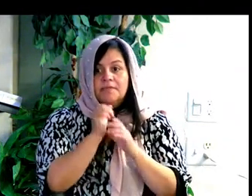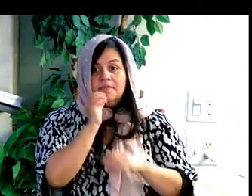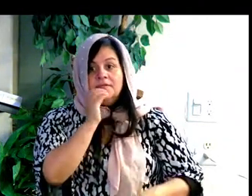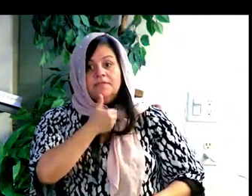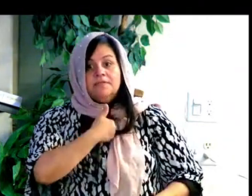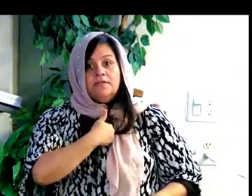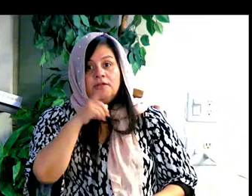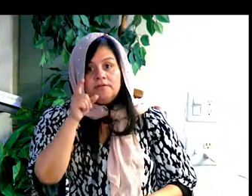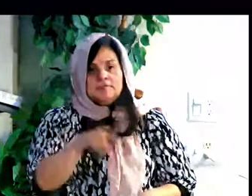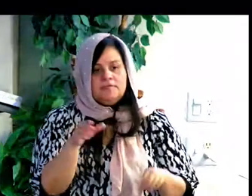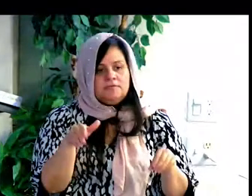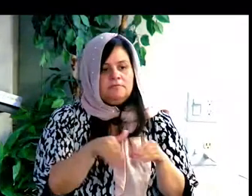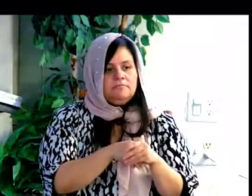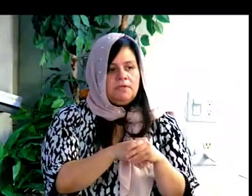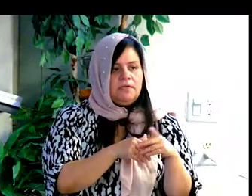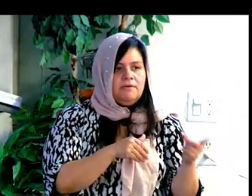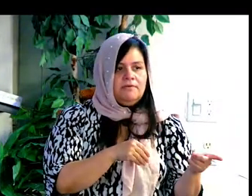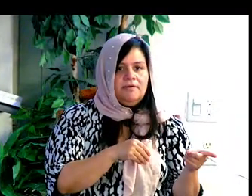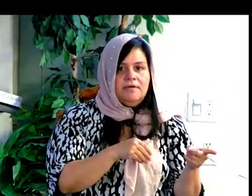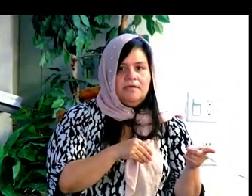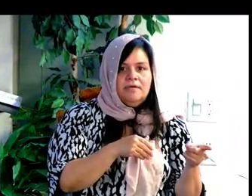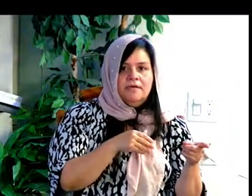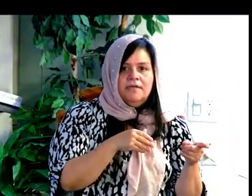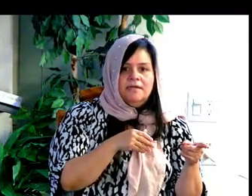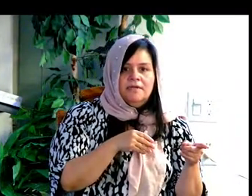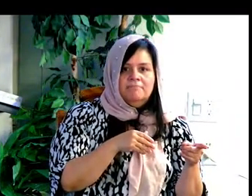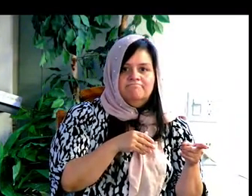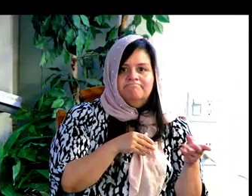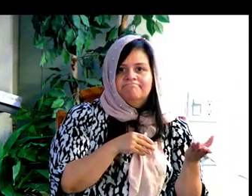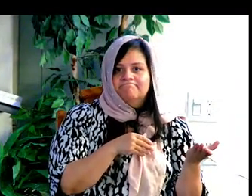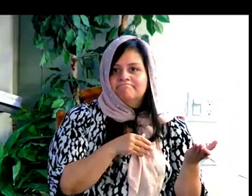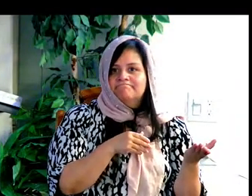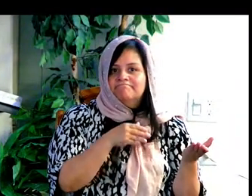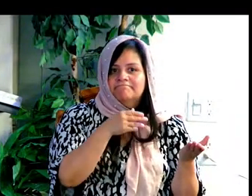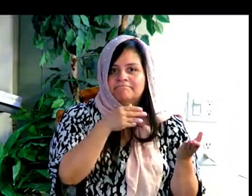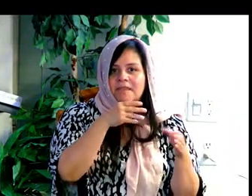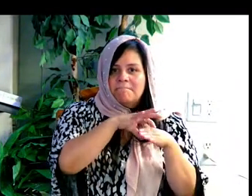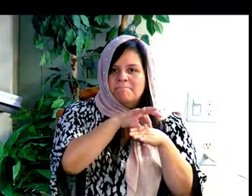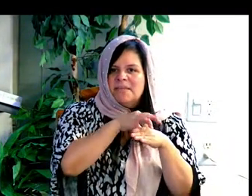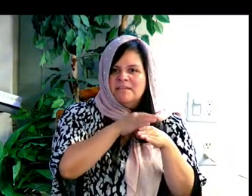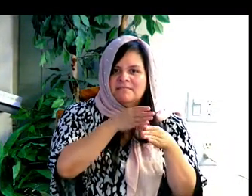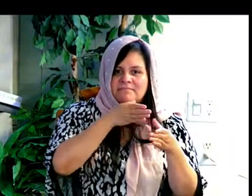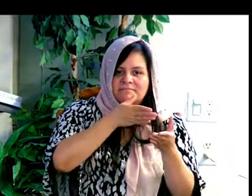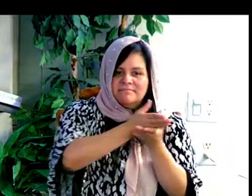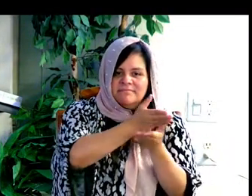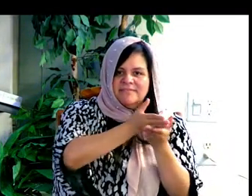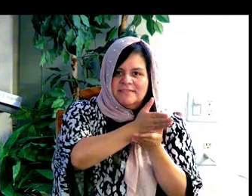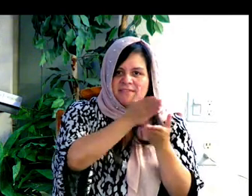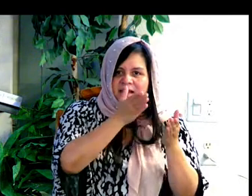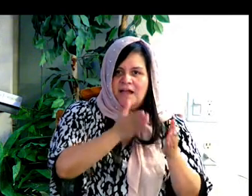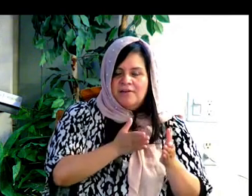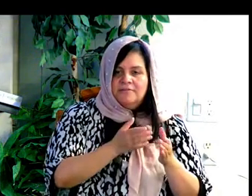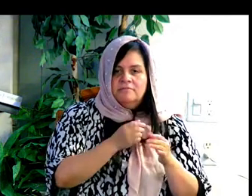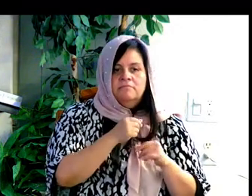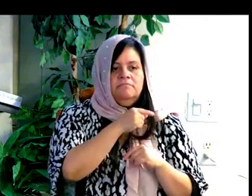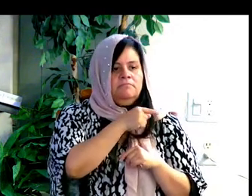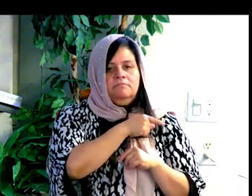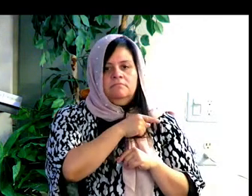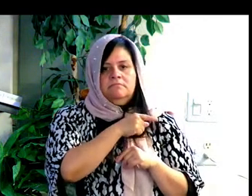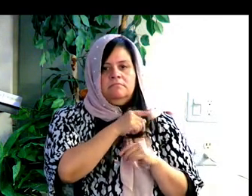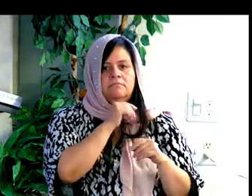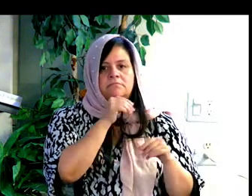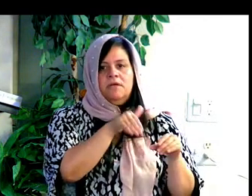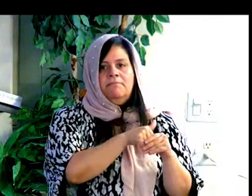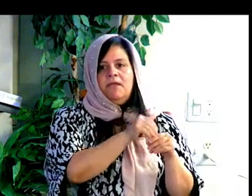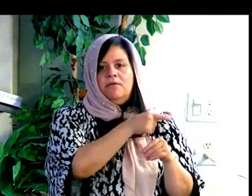supposed to marry the butcher, marries the poor tailor. Dice que la hija que iba a casarse con el carnicero